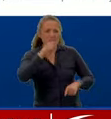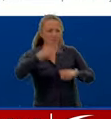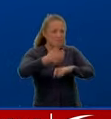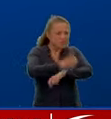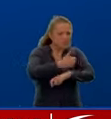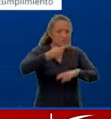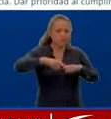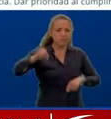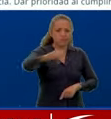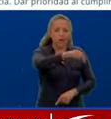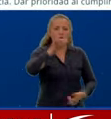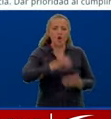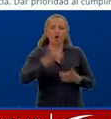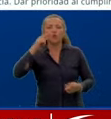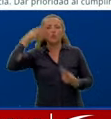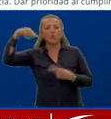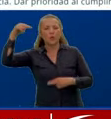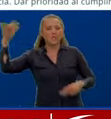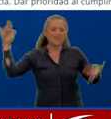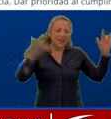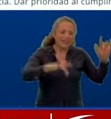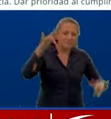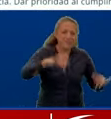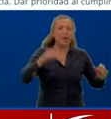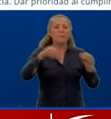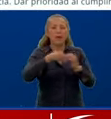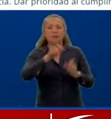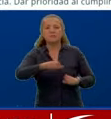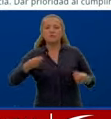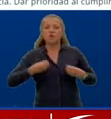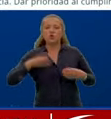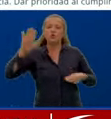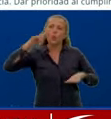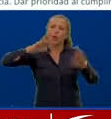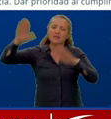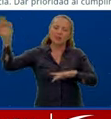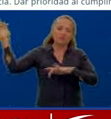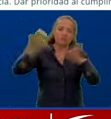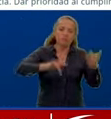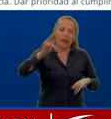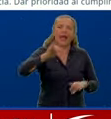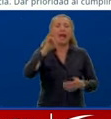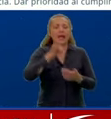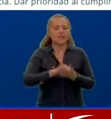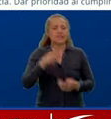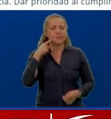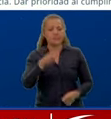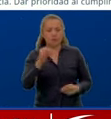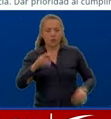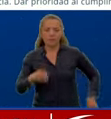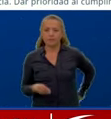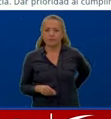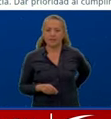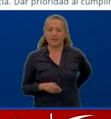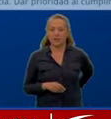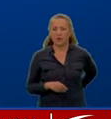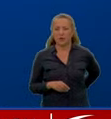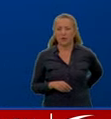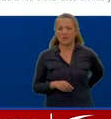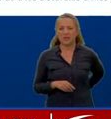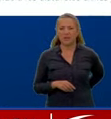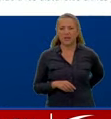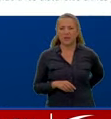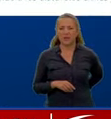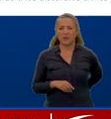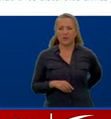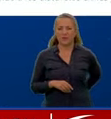frecuentados por turistas y también la comunidad de extranjeros. Dicen además que en el desafortunado caso de un robo, los